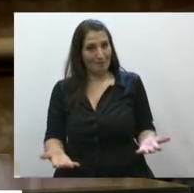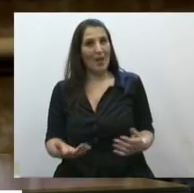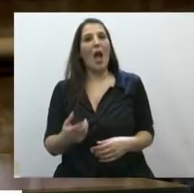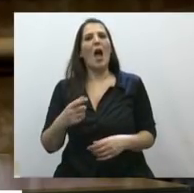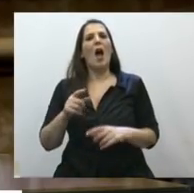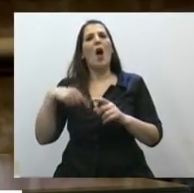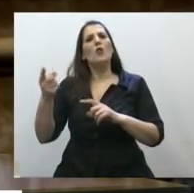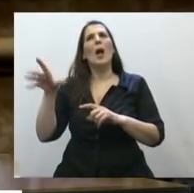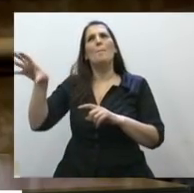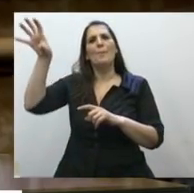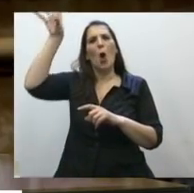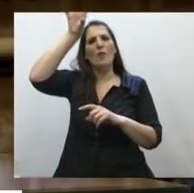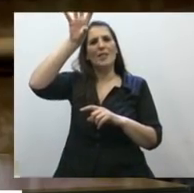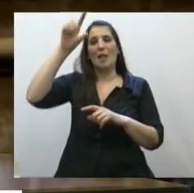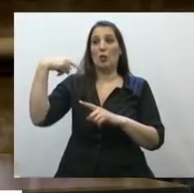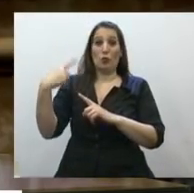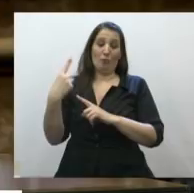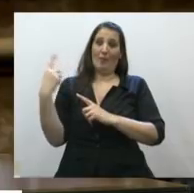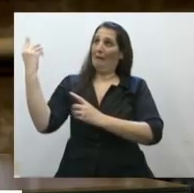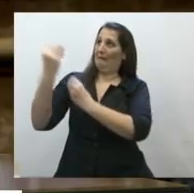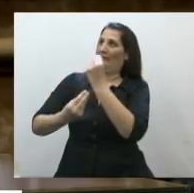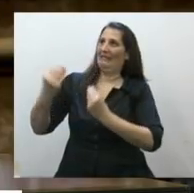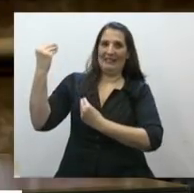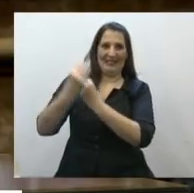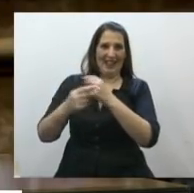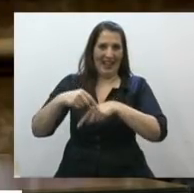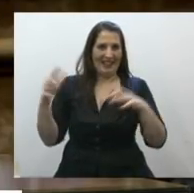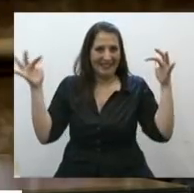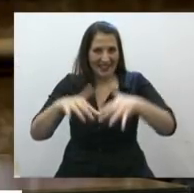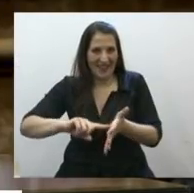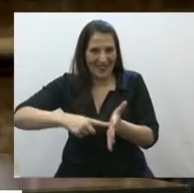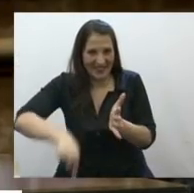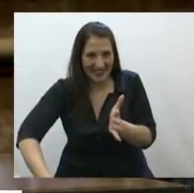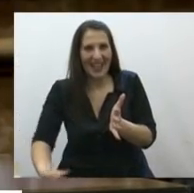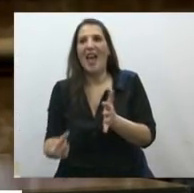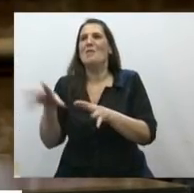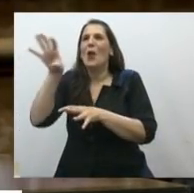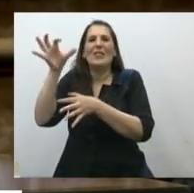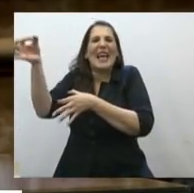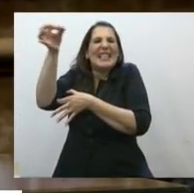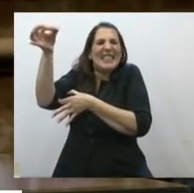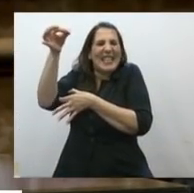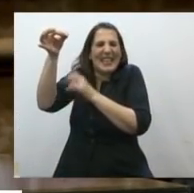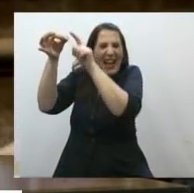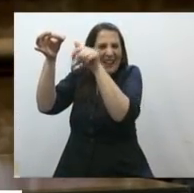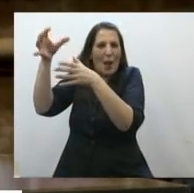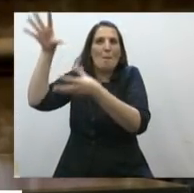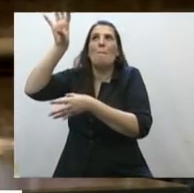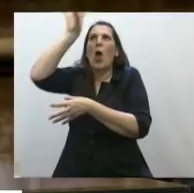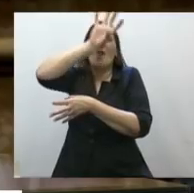provincias y de ciudades chicas, sabemos además, porque conocemos desde chicos,